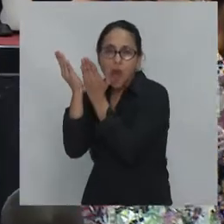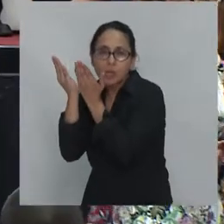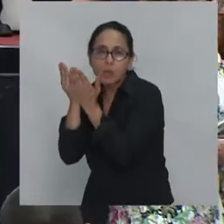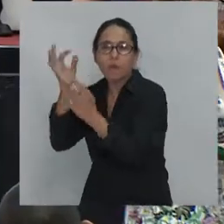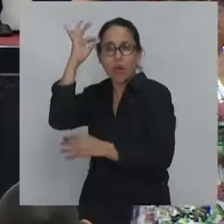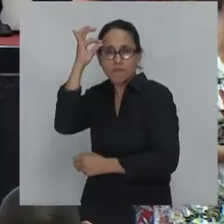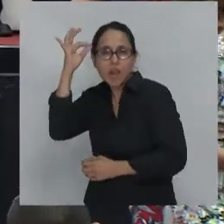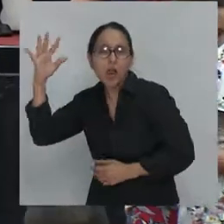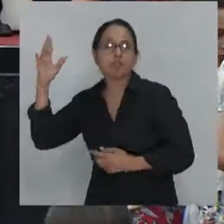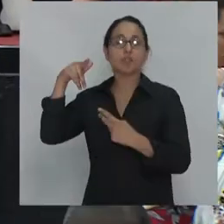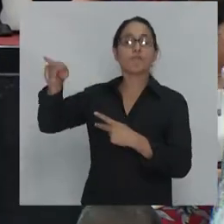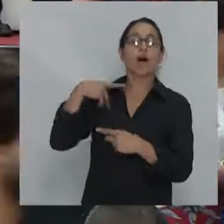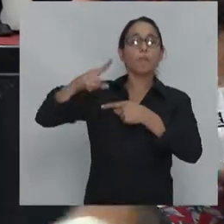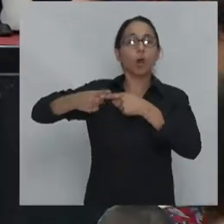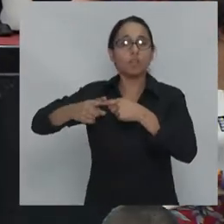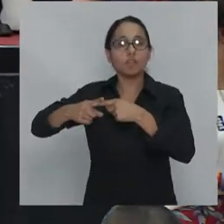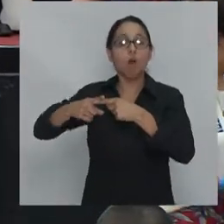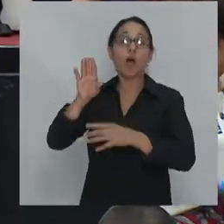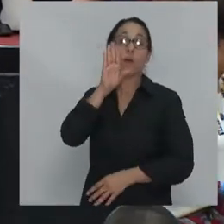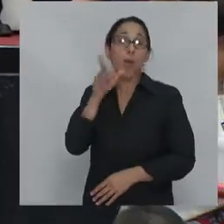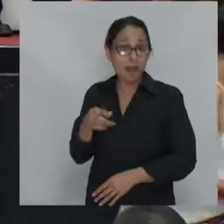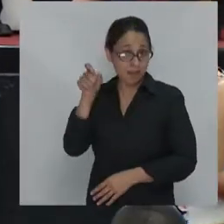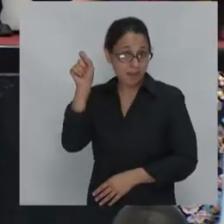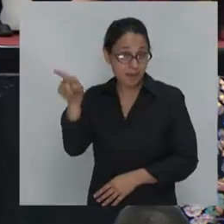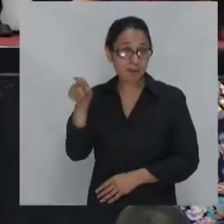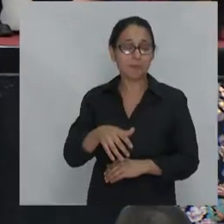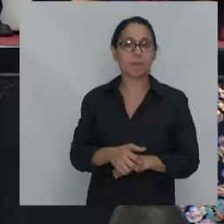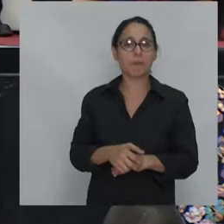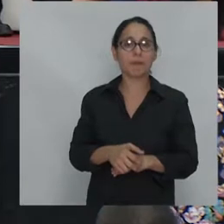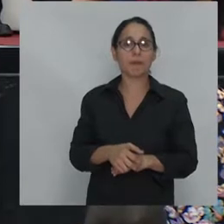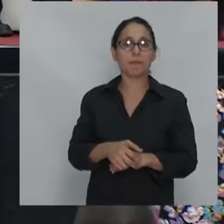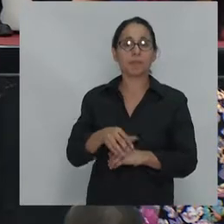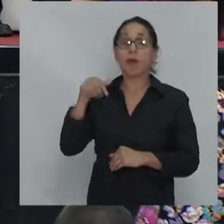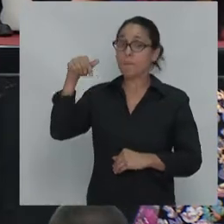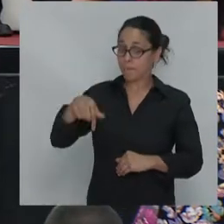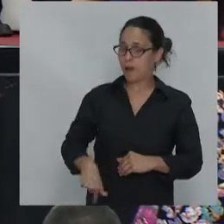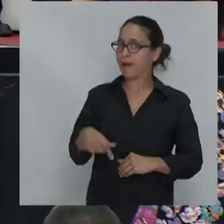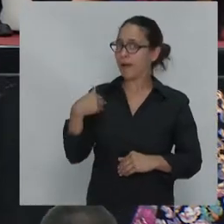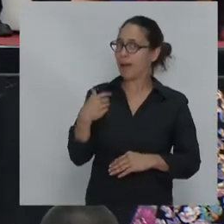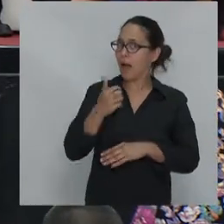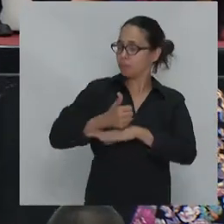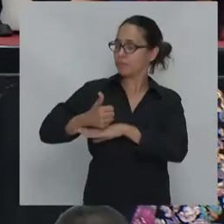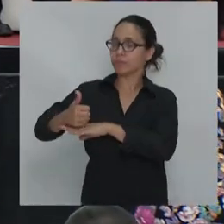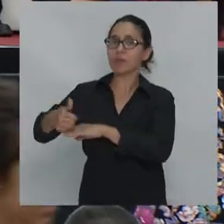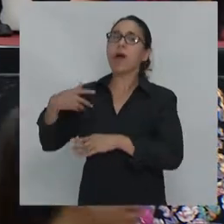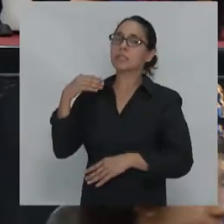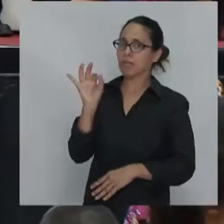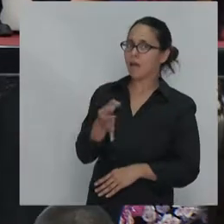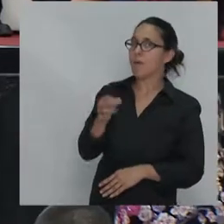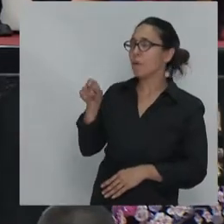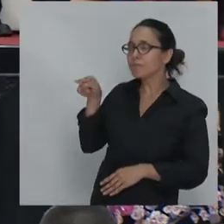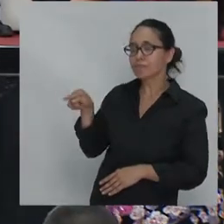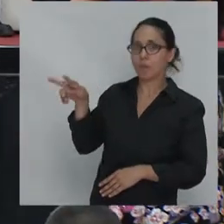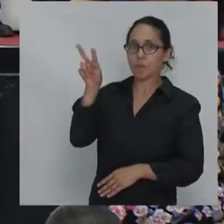politóloga, belga. Y a los fines de este panel es súper importante tenerla aquí porque todos sabemos que Chantal ha sido